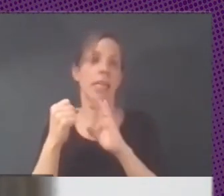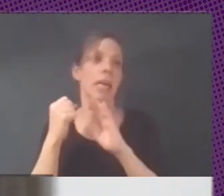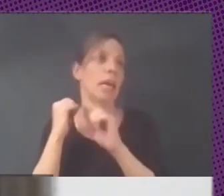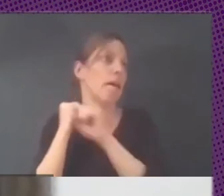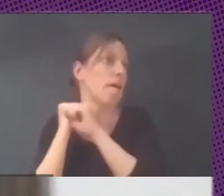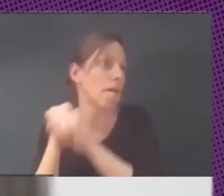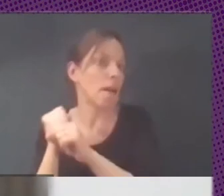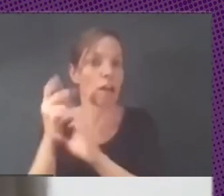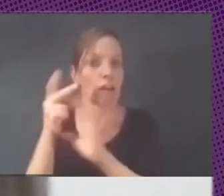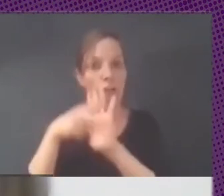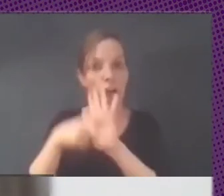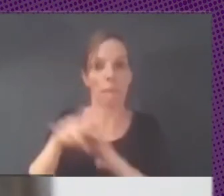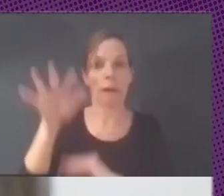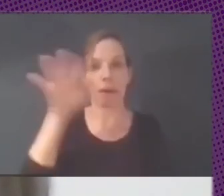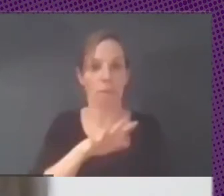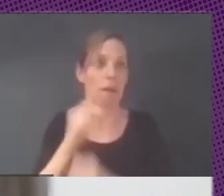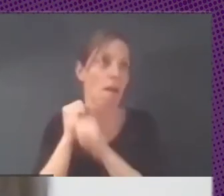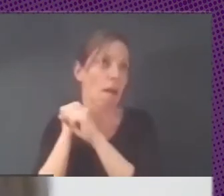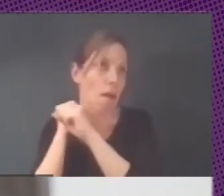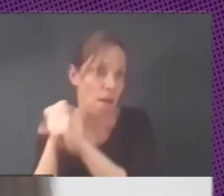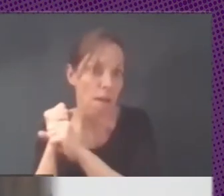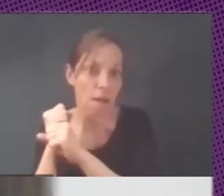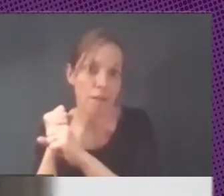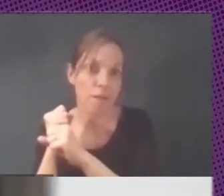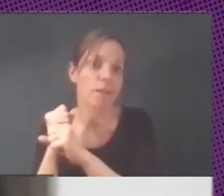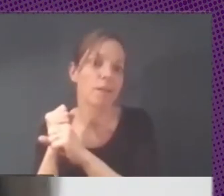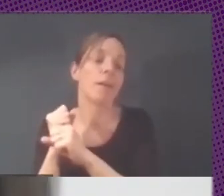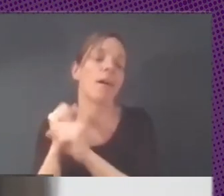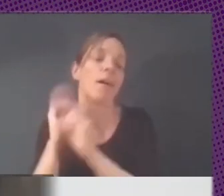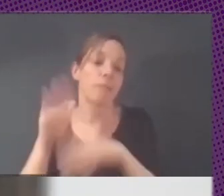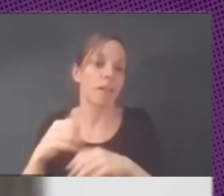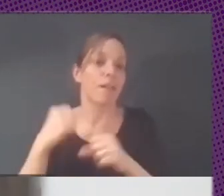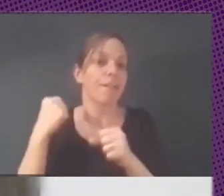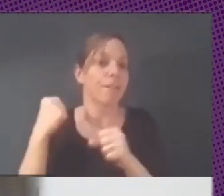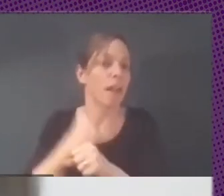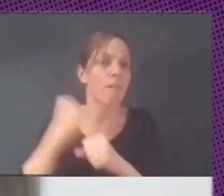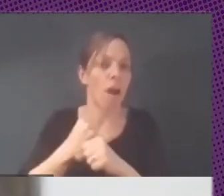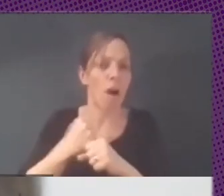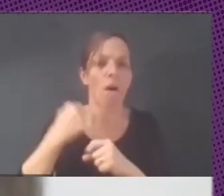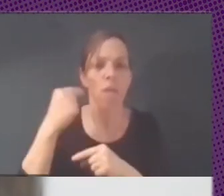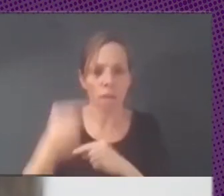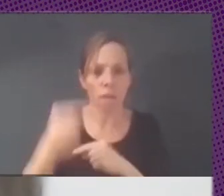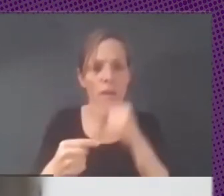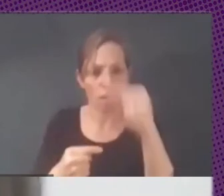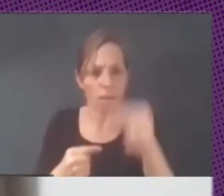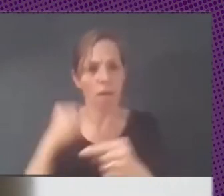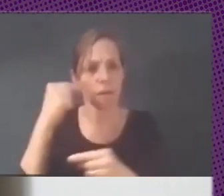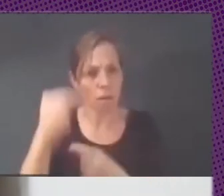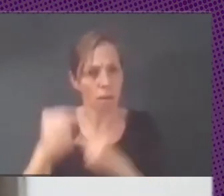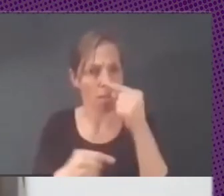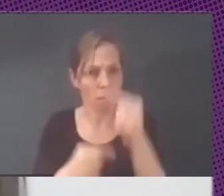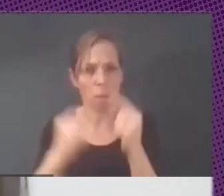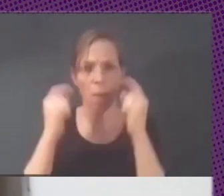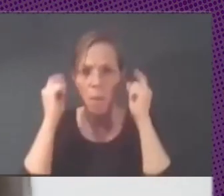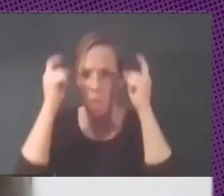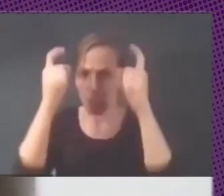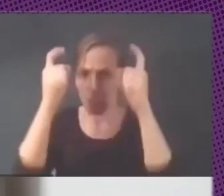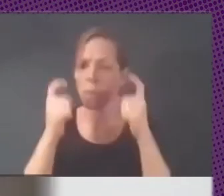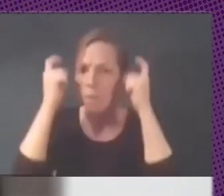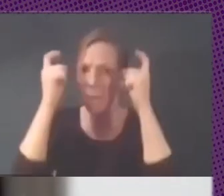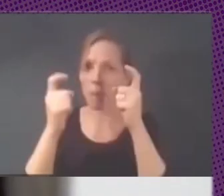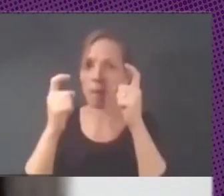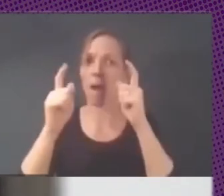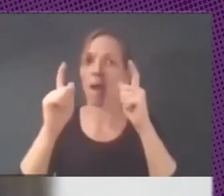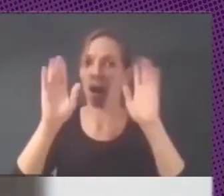nacionales es un trabajo del día a día es un trabajo casi militante y eso es muy desgastante cuando